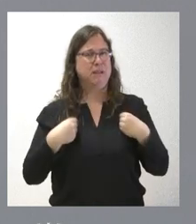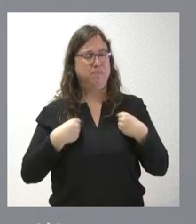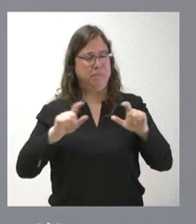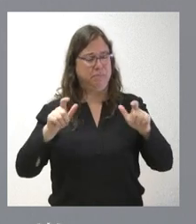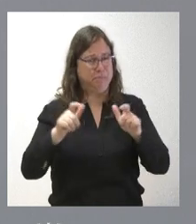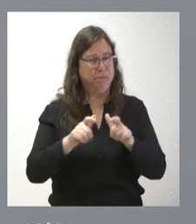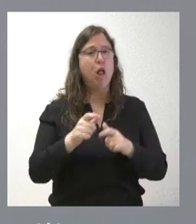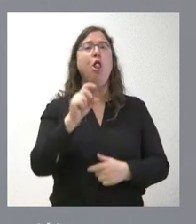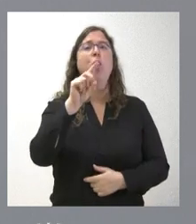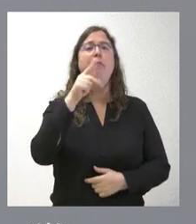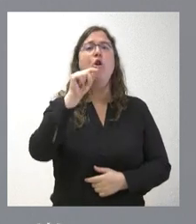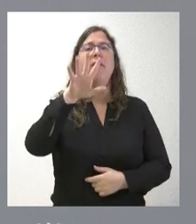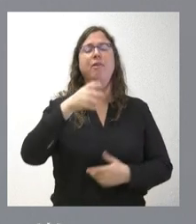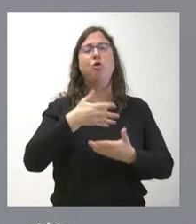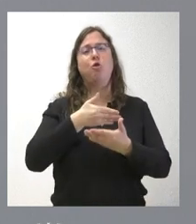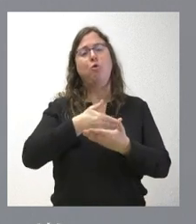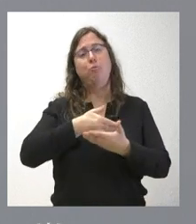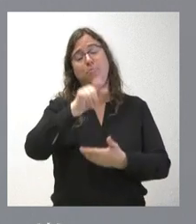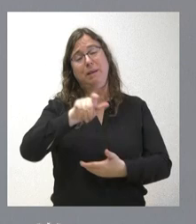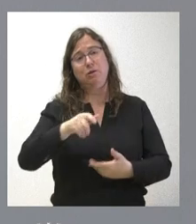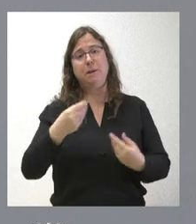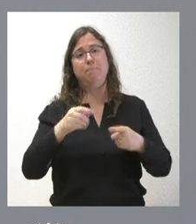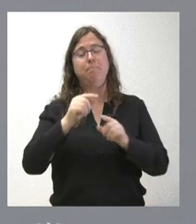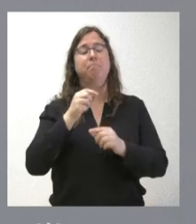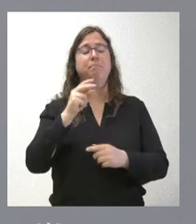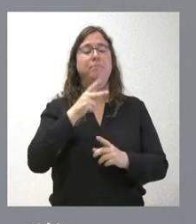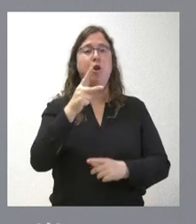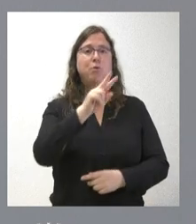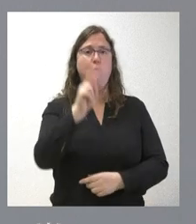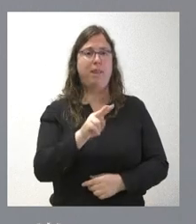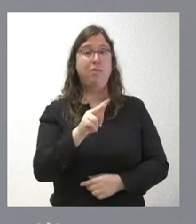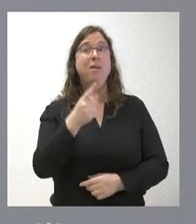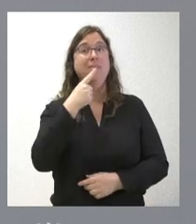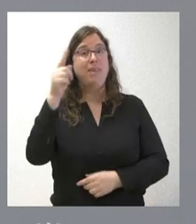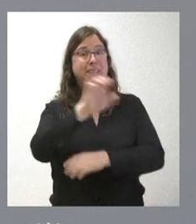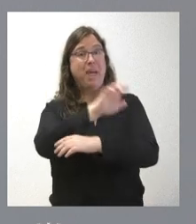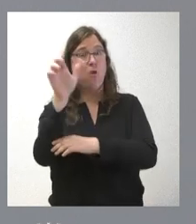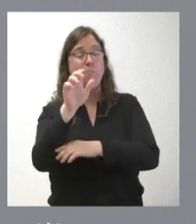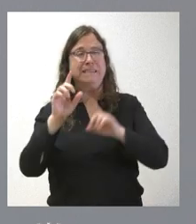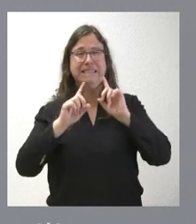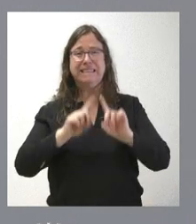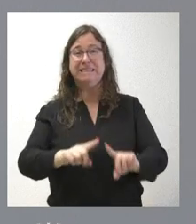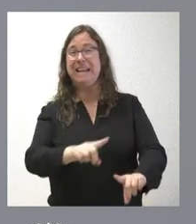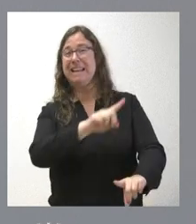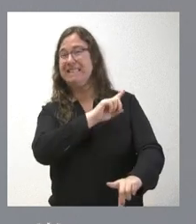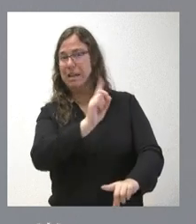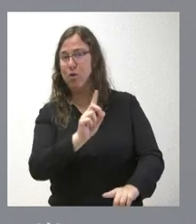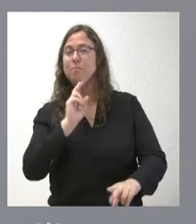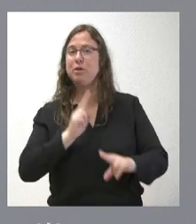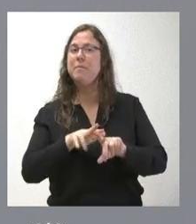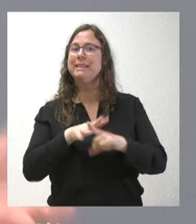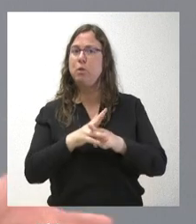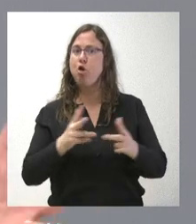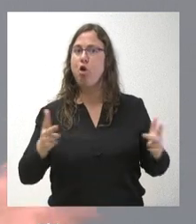,5 habitantes kilómetro cuadrado, que es el establecido por la Unión Europea no como de extrema despoblación, pero como sí situación de grave